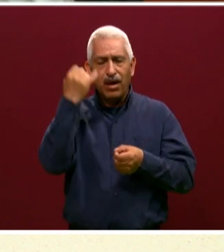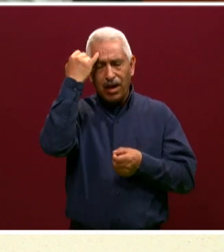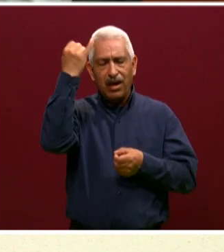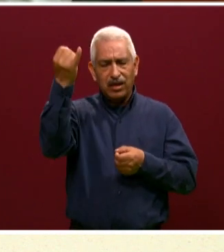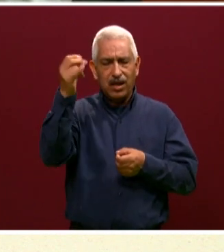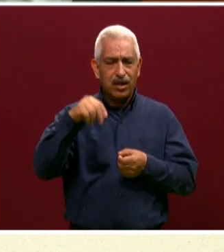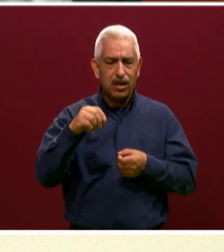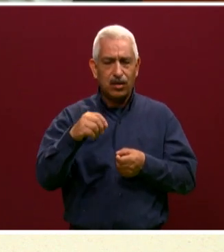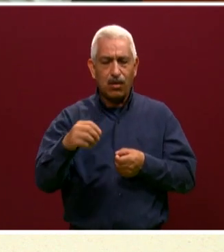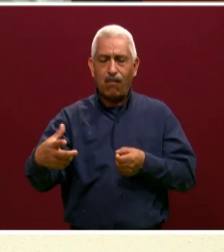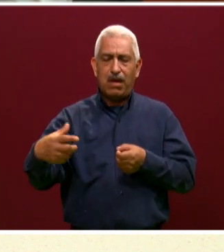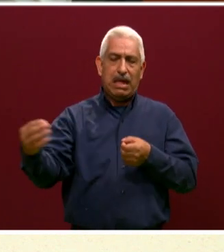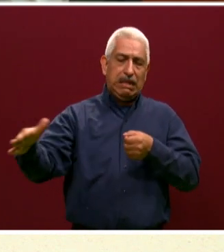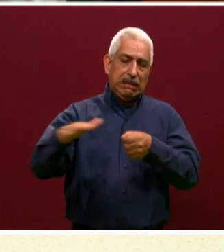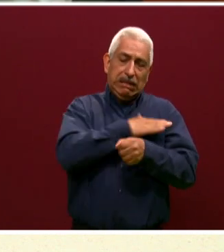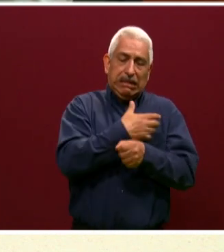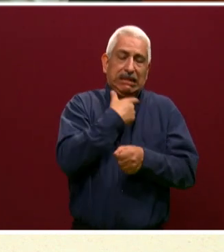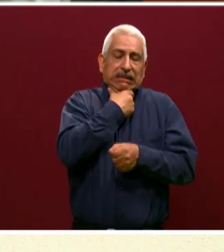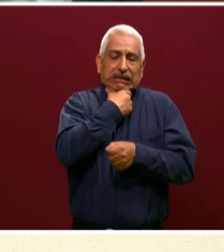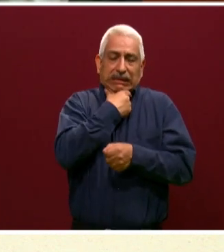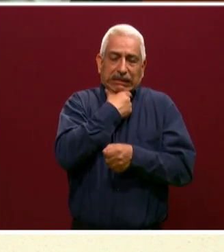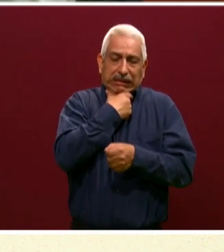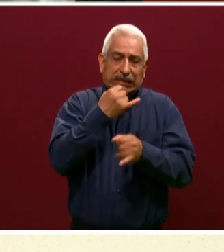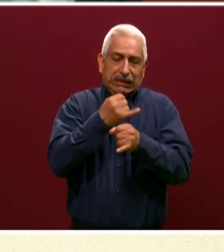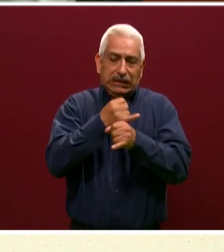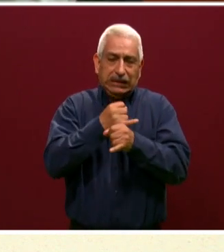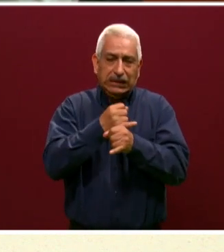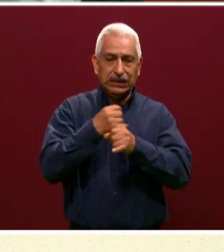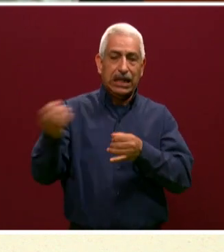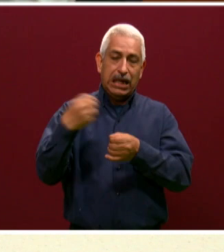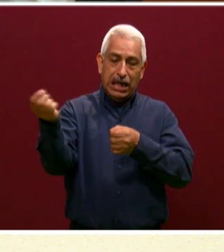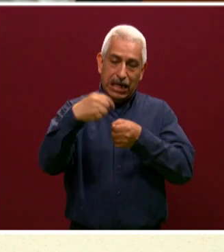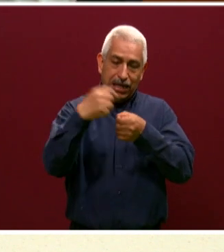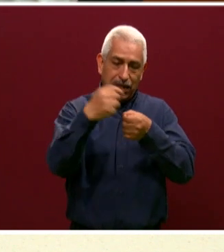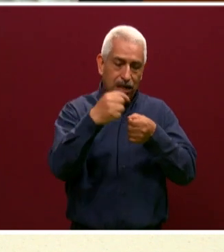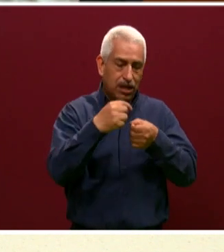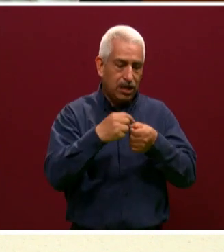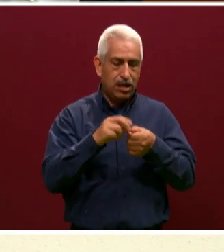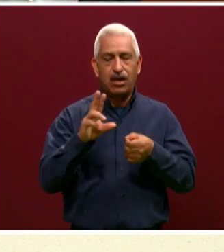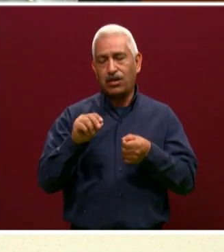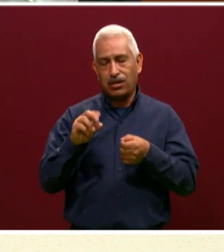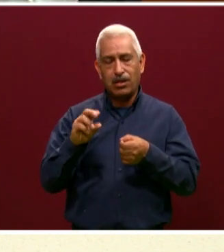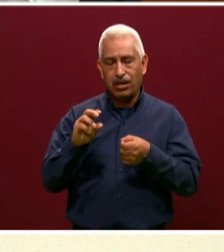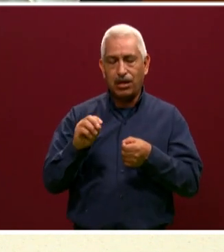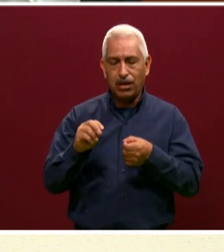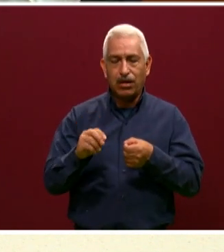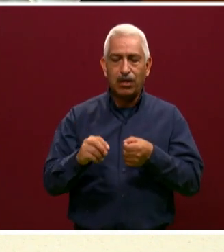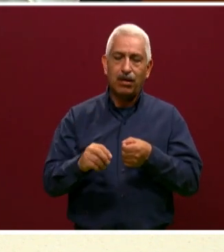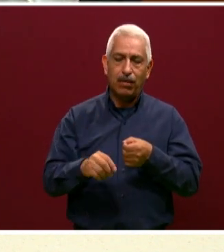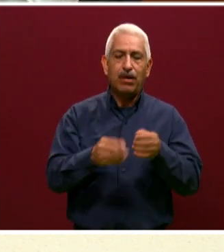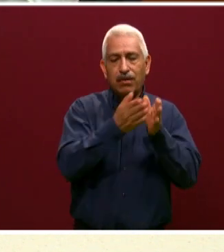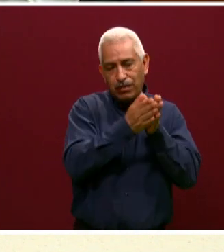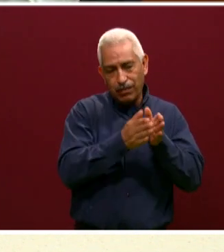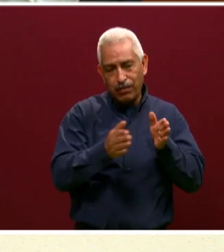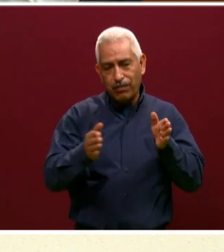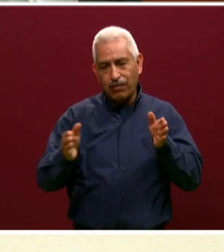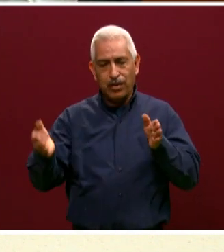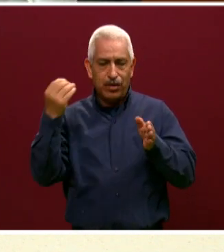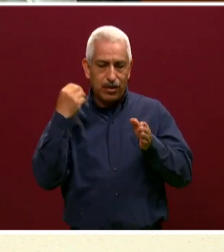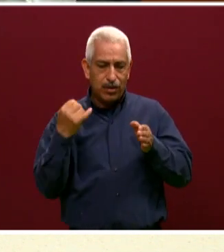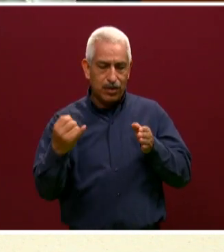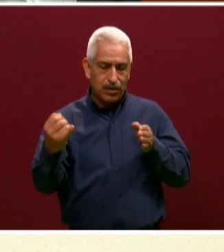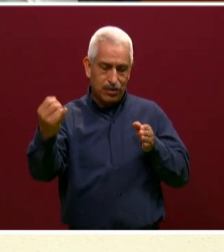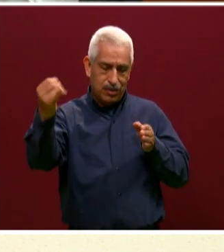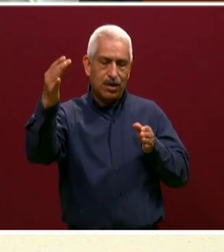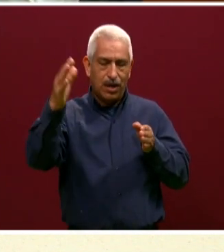de tal manera que le permita una comunicación amigable entre nosotros y los nuevos aspirantes. Ahora, ¿quiénes se preinscriben? ¿Los que